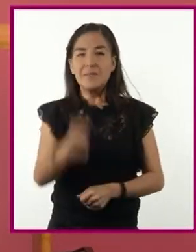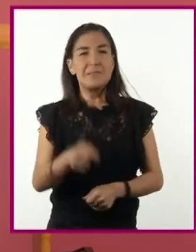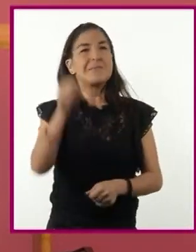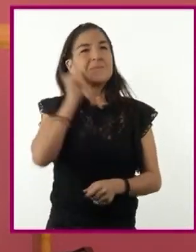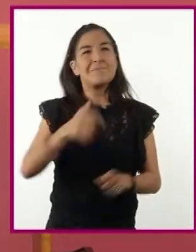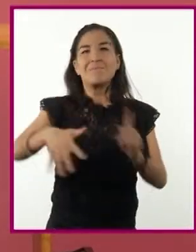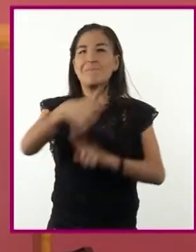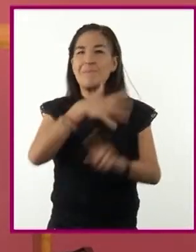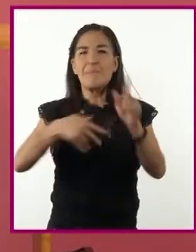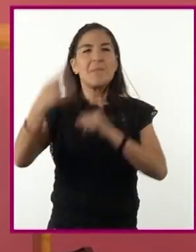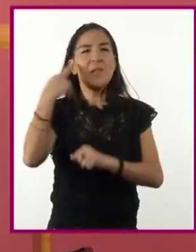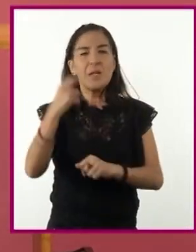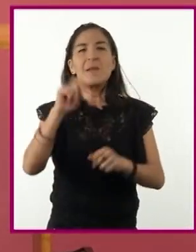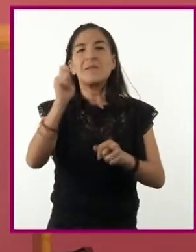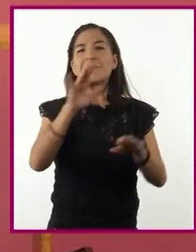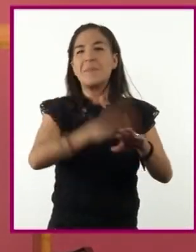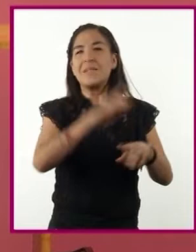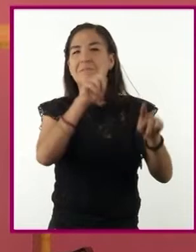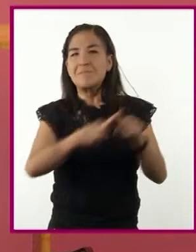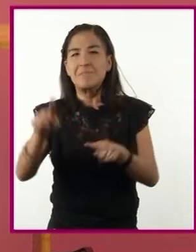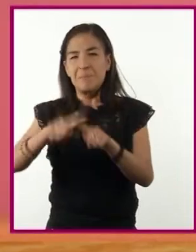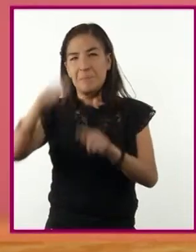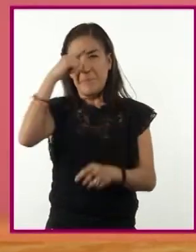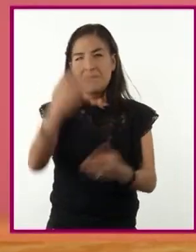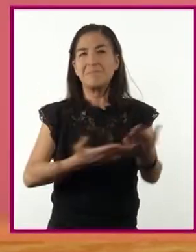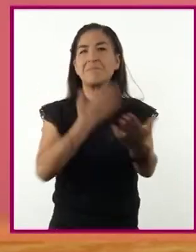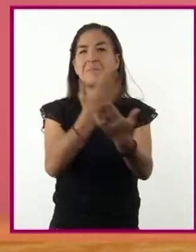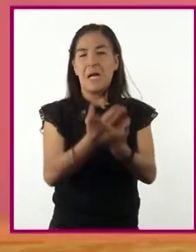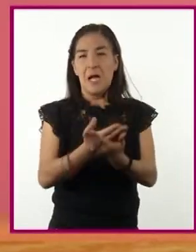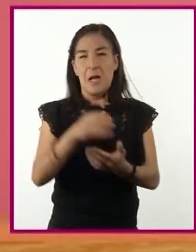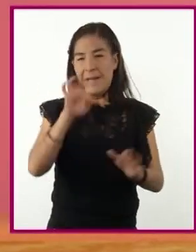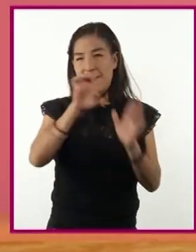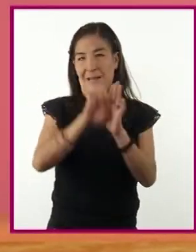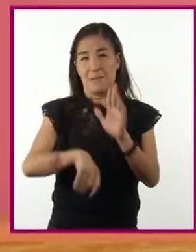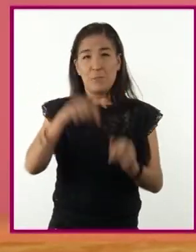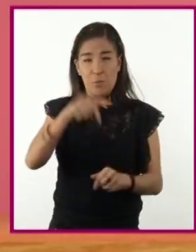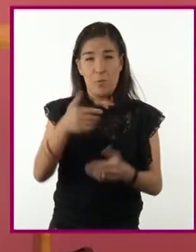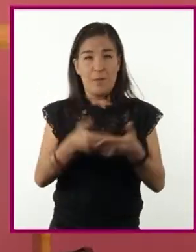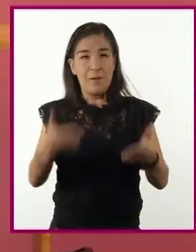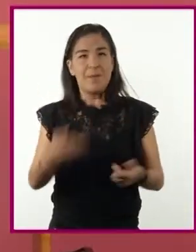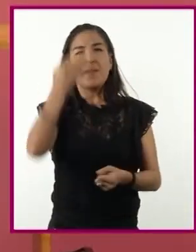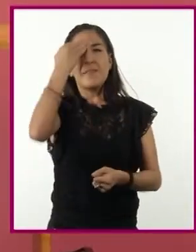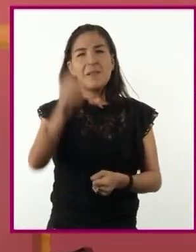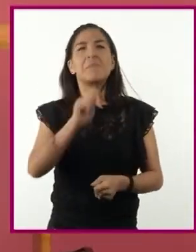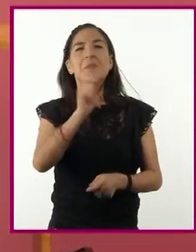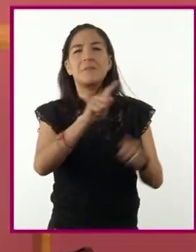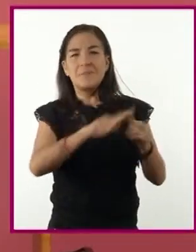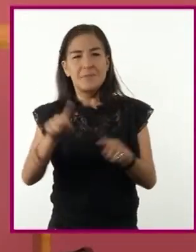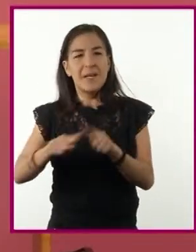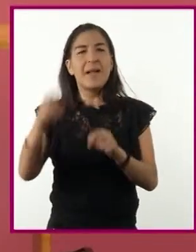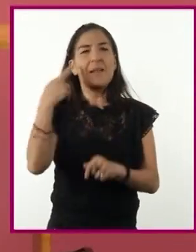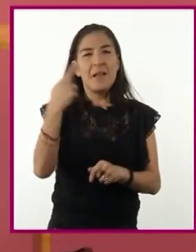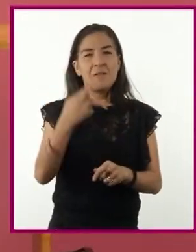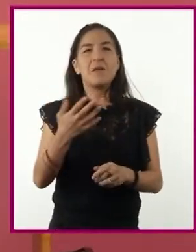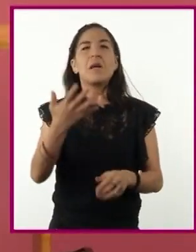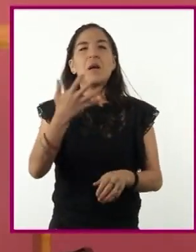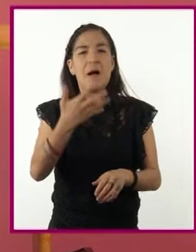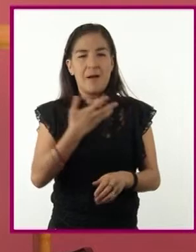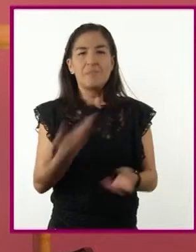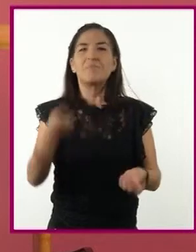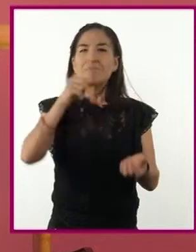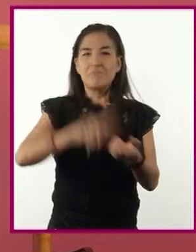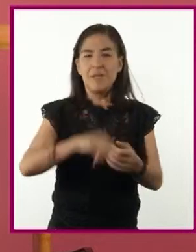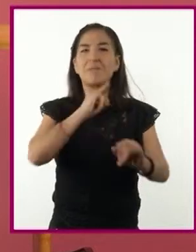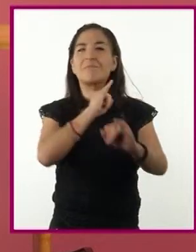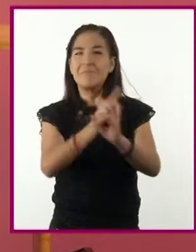escuchada con los más variados propósitos. Hoy en día, muchas estaciones de radio han incursionado en la red a